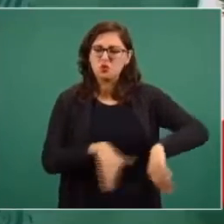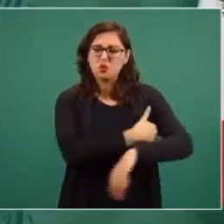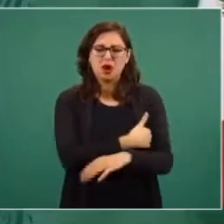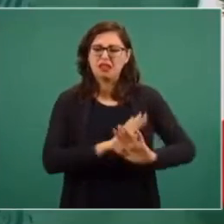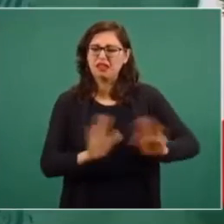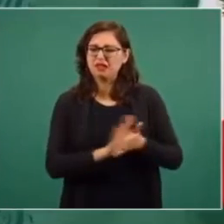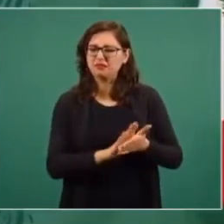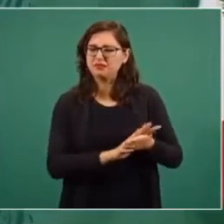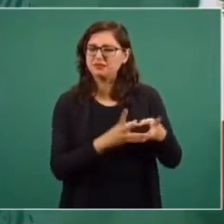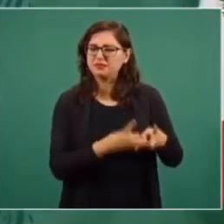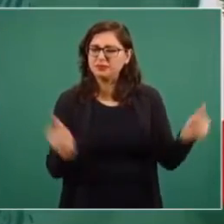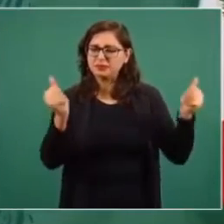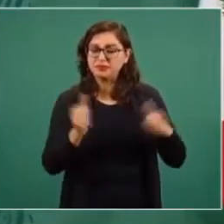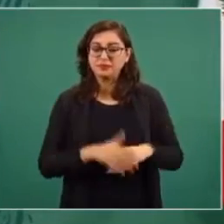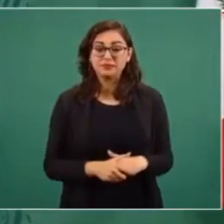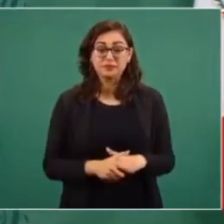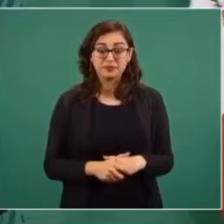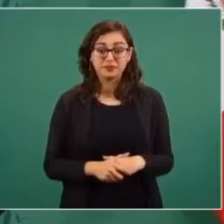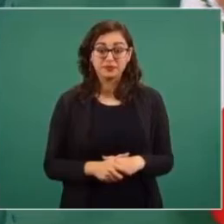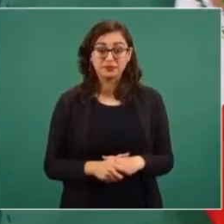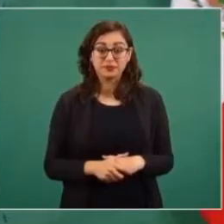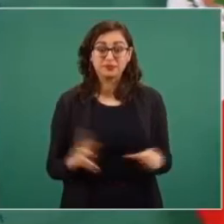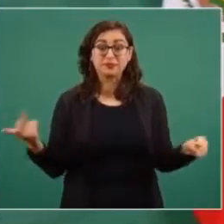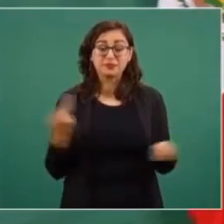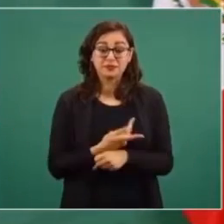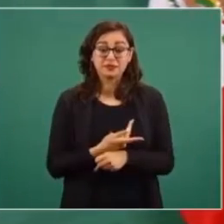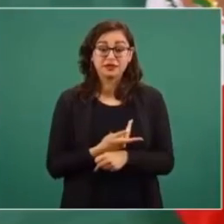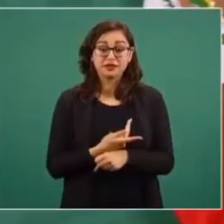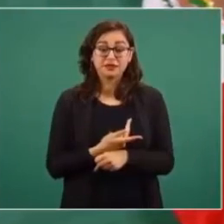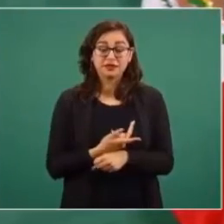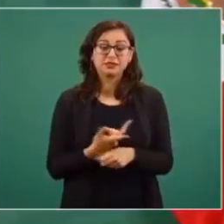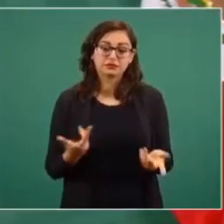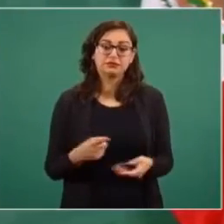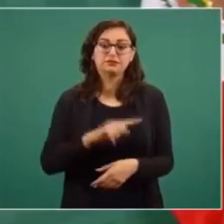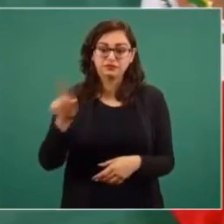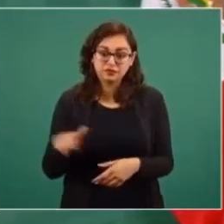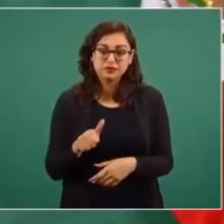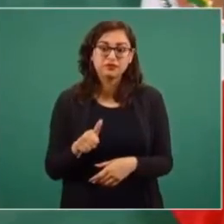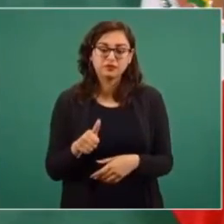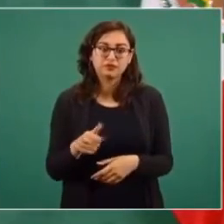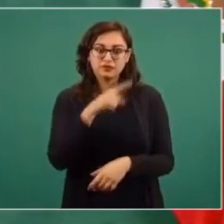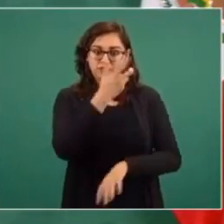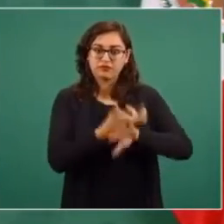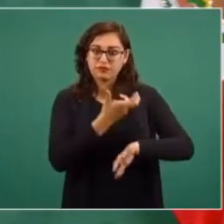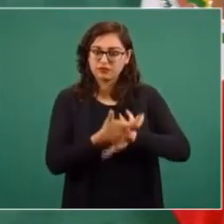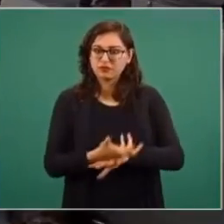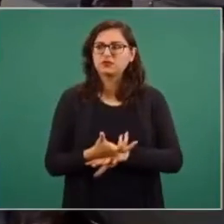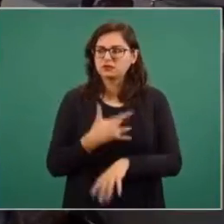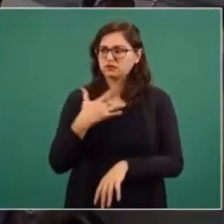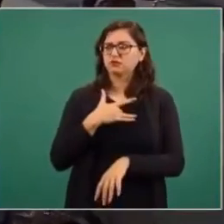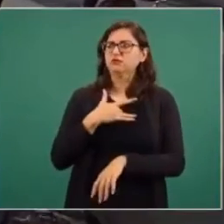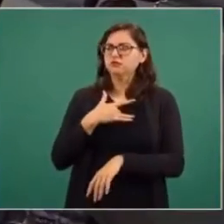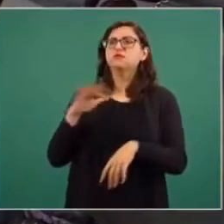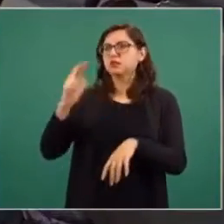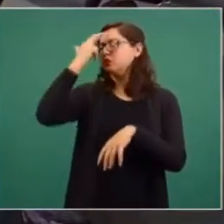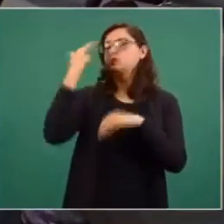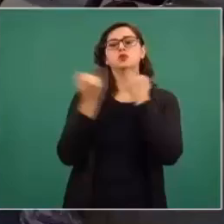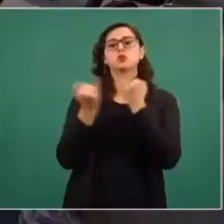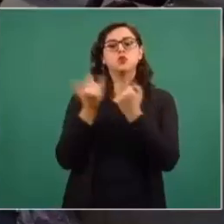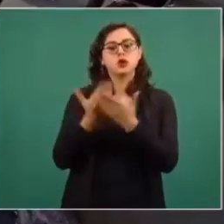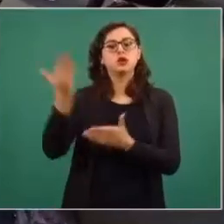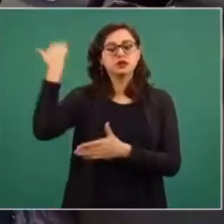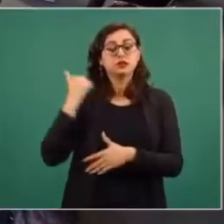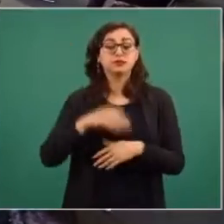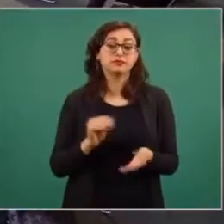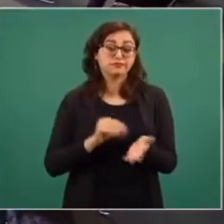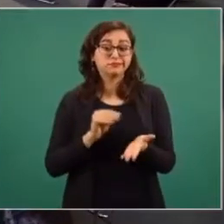estaba en el olvido. Y luego vino esto que les estoy refiriendo, estas protestas. Es algo que sigue ahí.